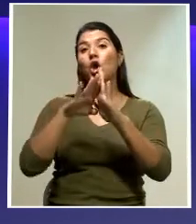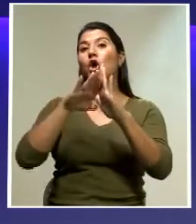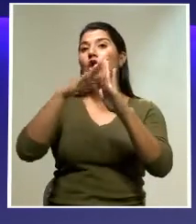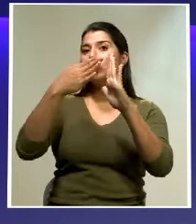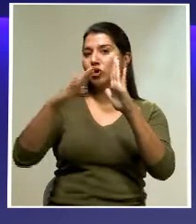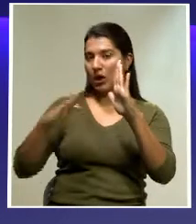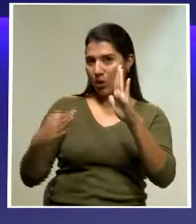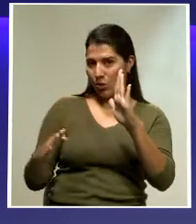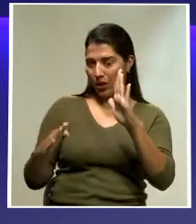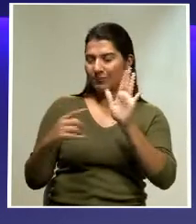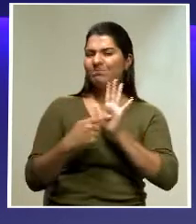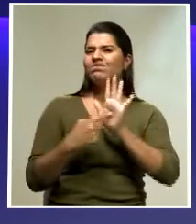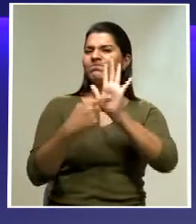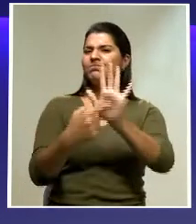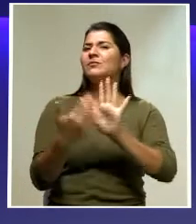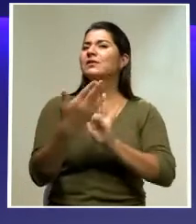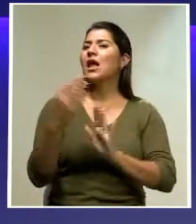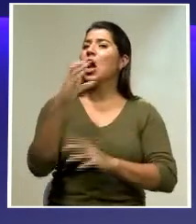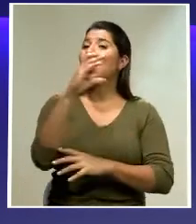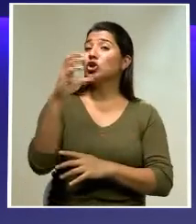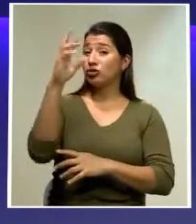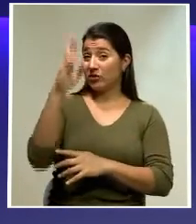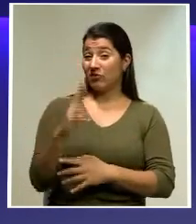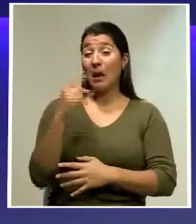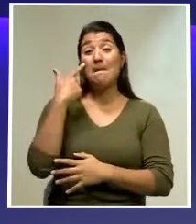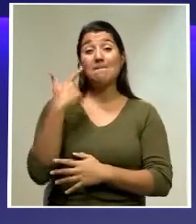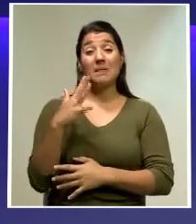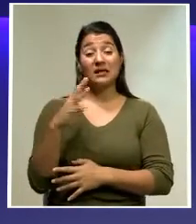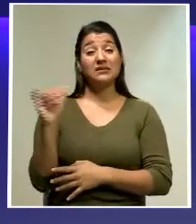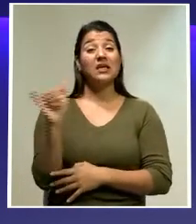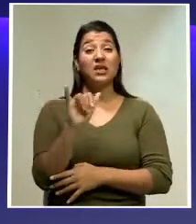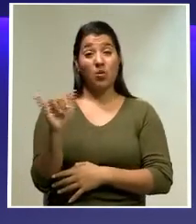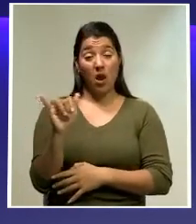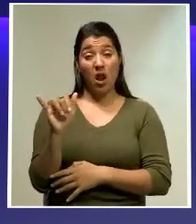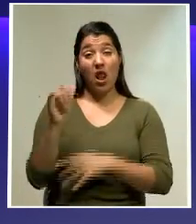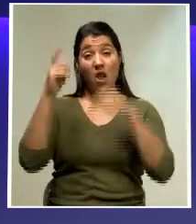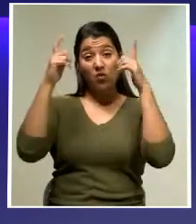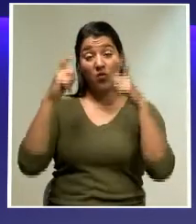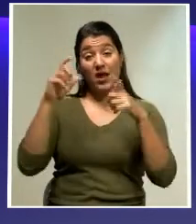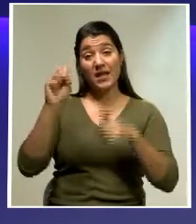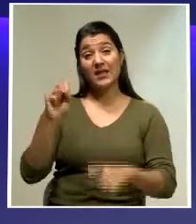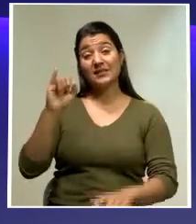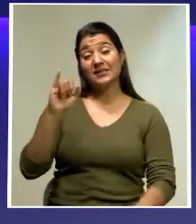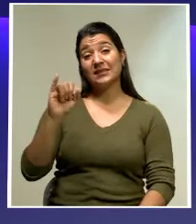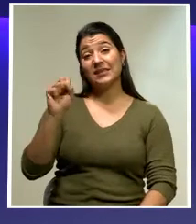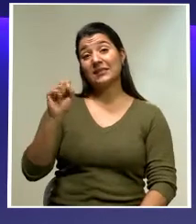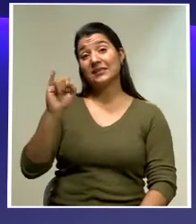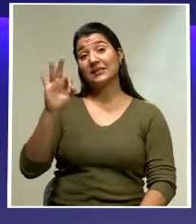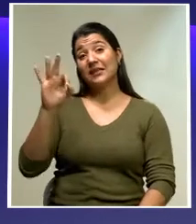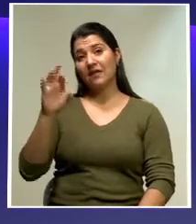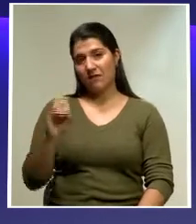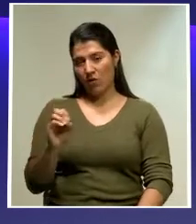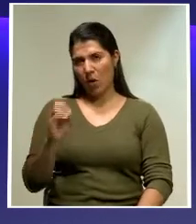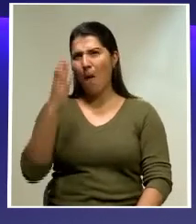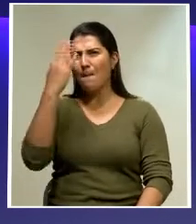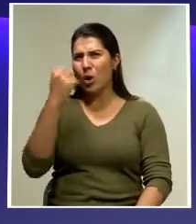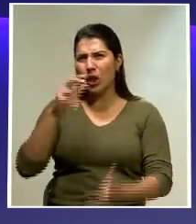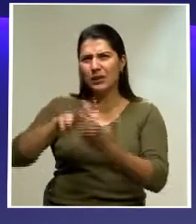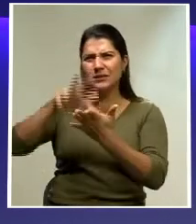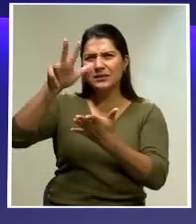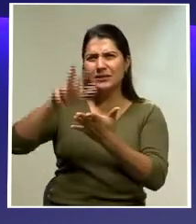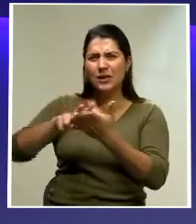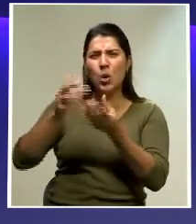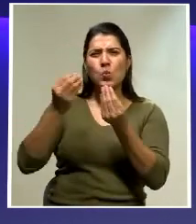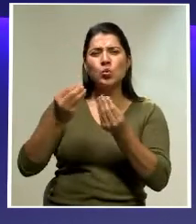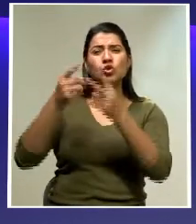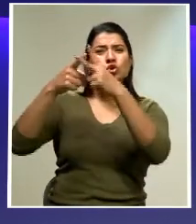evidencia que a Costa Rica le pasa como a Sísifo. Obtiene muchísimos créditos internacionales por miles de